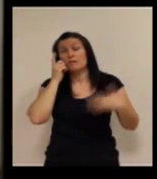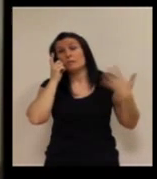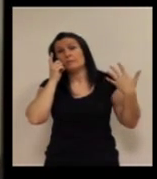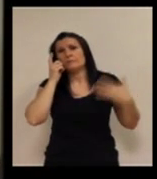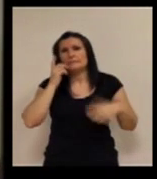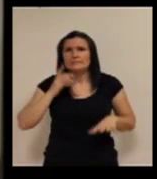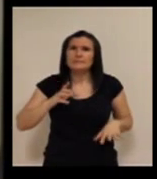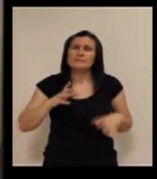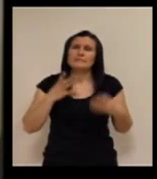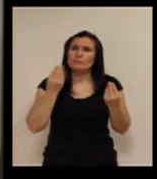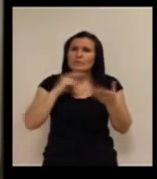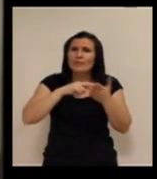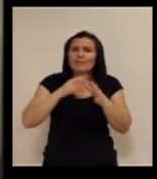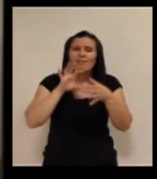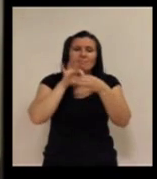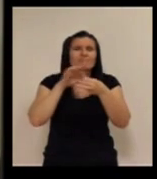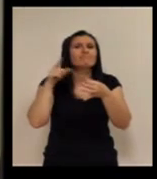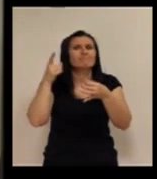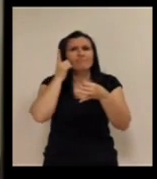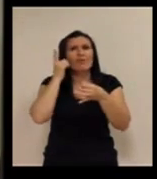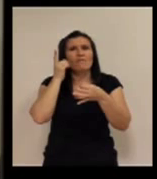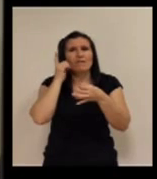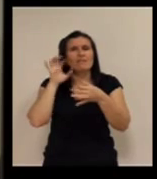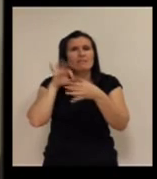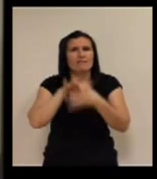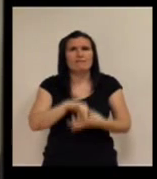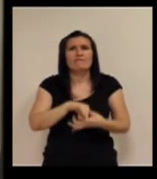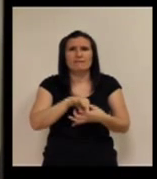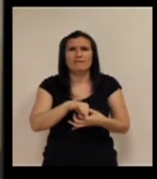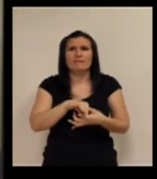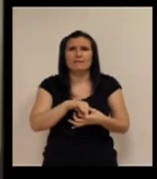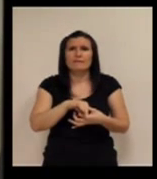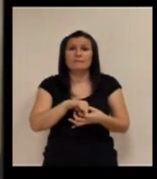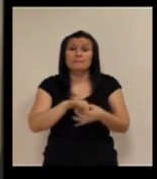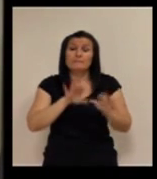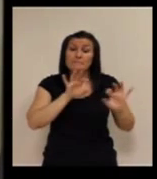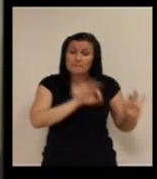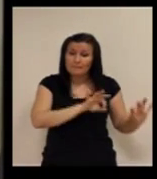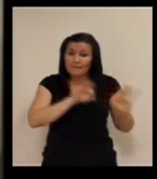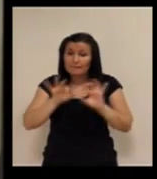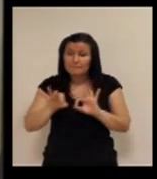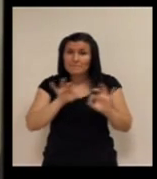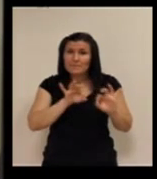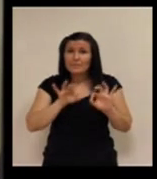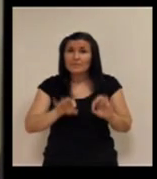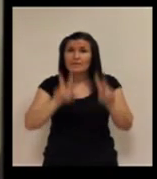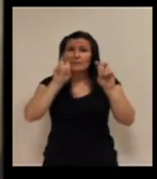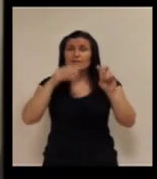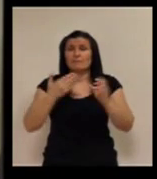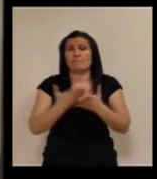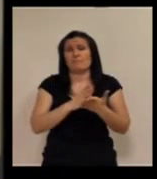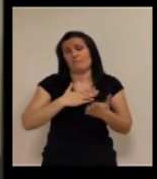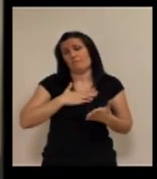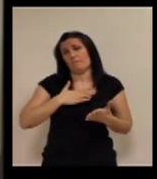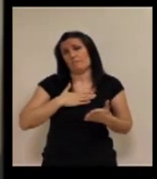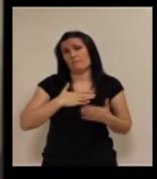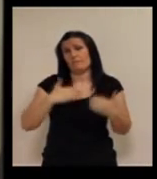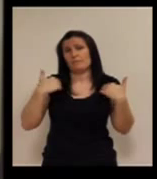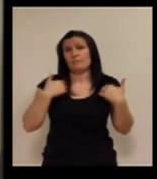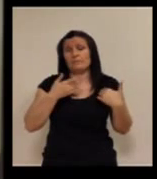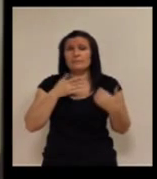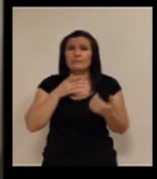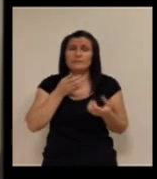Por ahí pasa. Mucha de la tecnología pasa por ahí. Preparando un poco la parte que me correspondía, pues, bueno, en